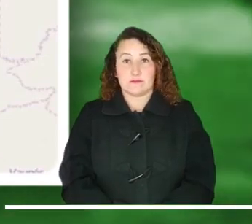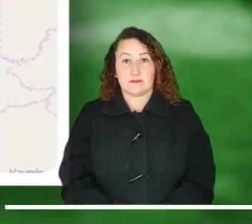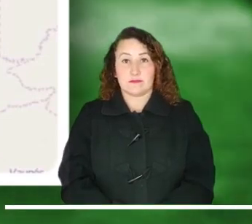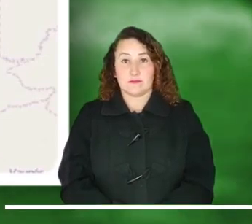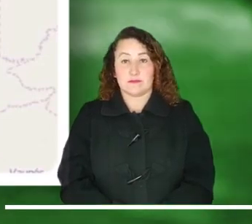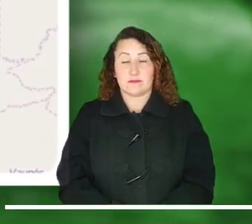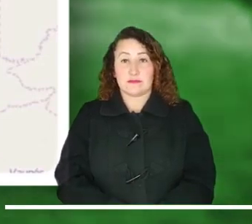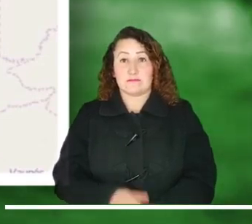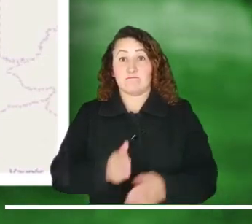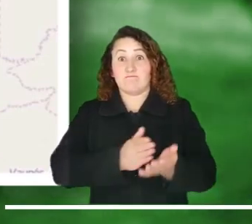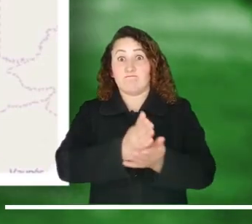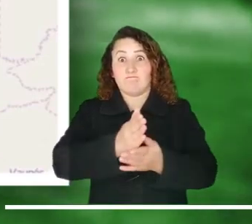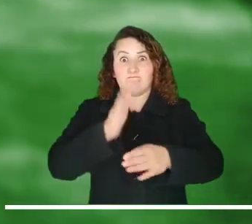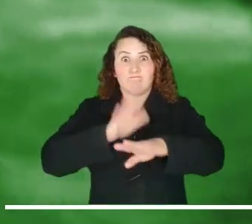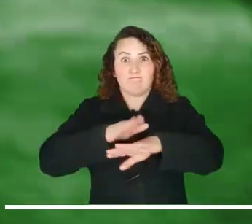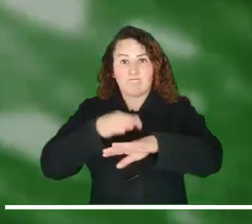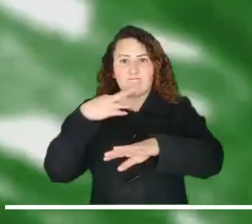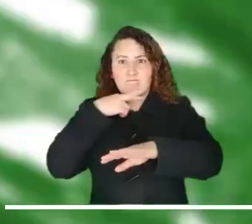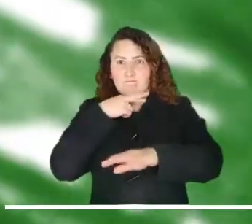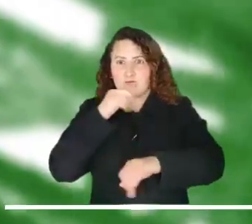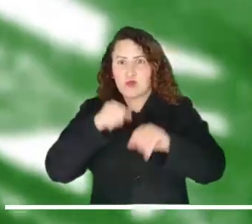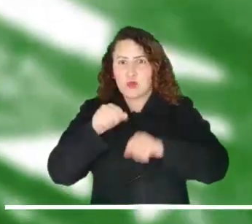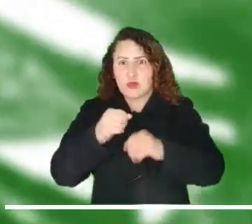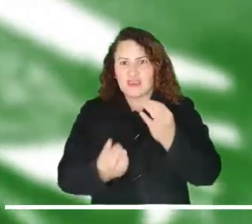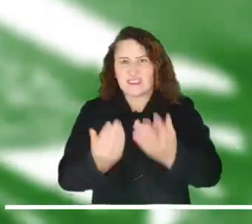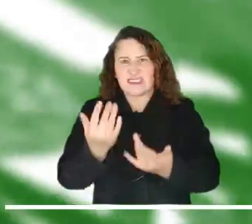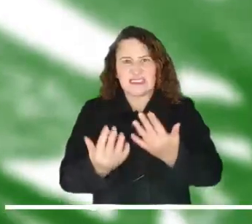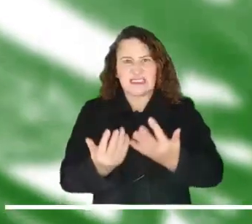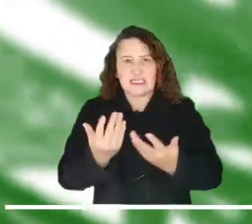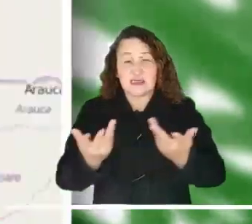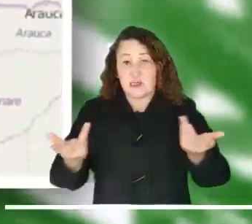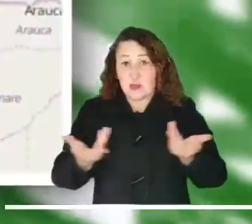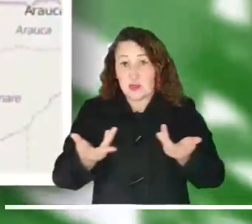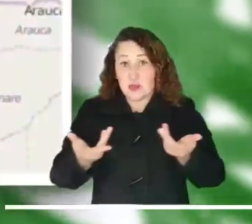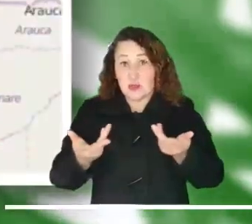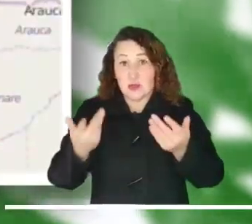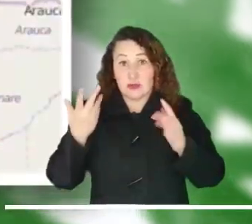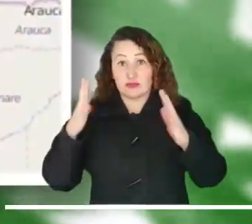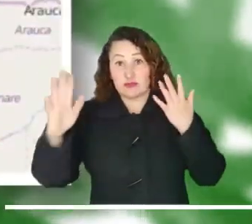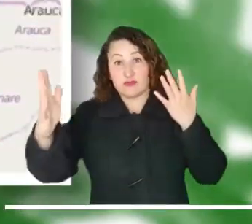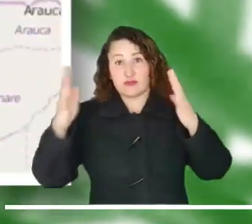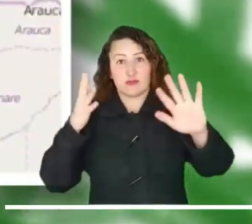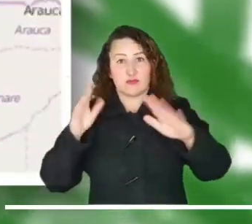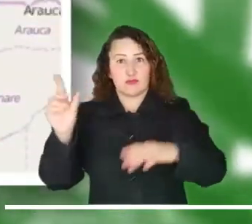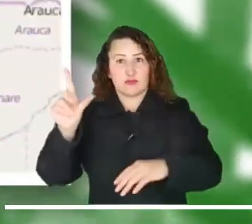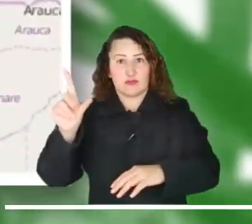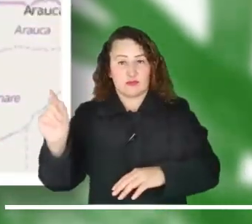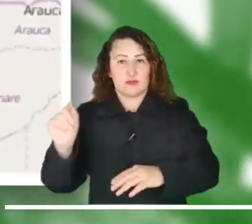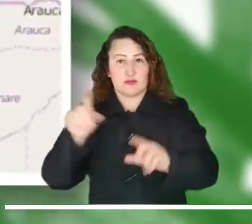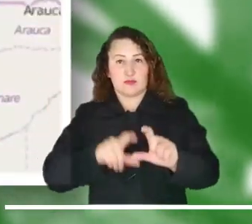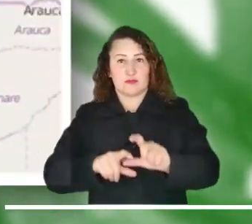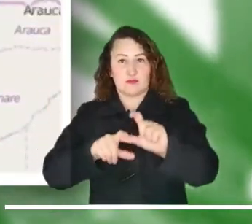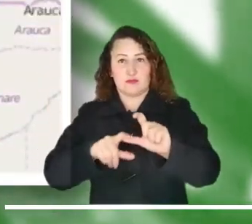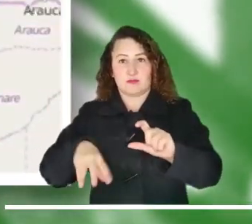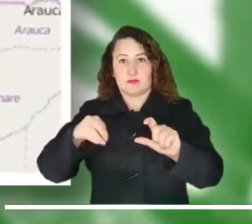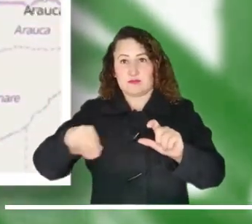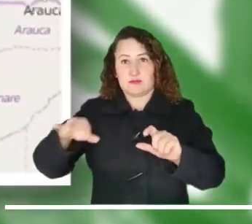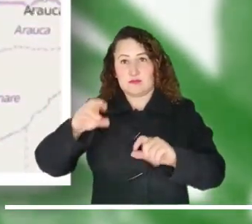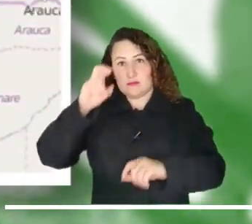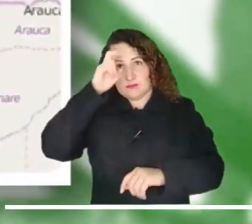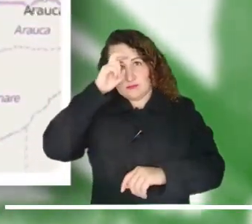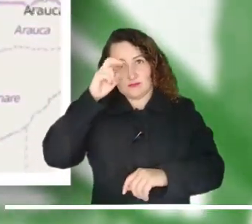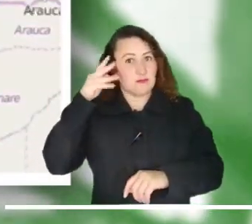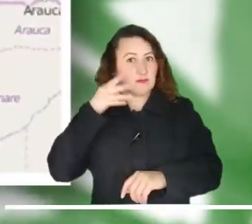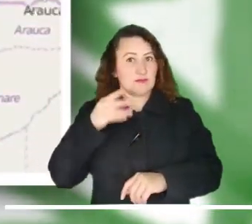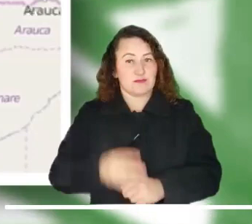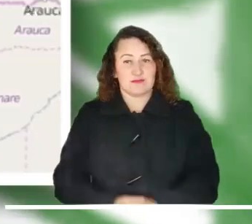y Gargantilla y los ríos Paila, Huengue y Jagual. Se mantiene activa la alerta roja por probables incendios en la cobertura